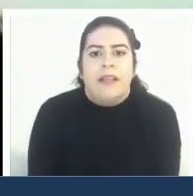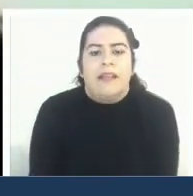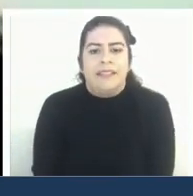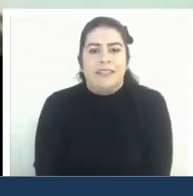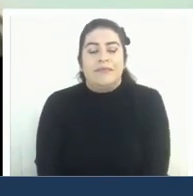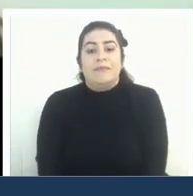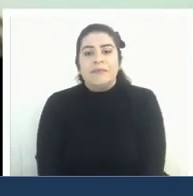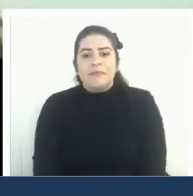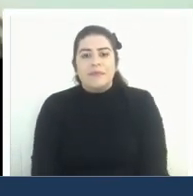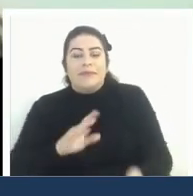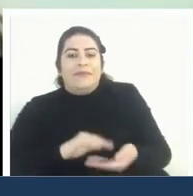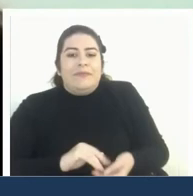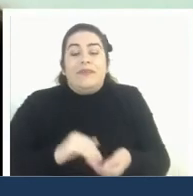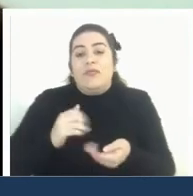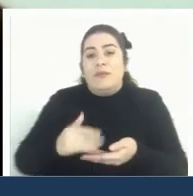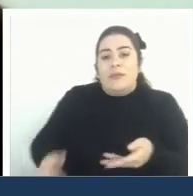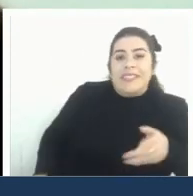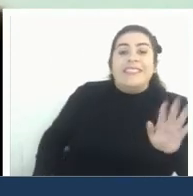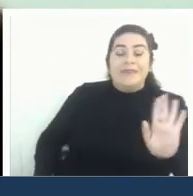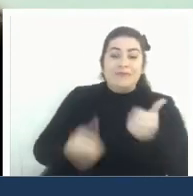¿qué pasó?